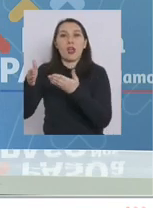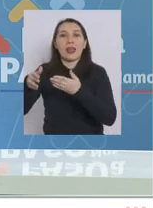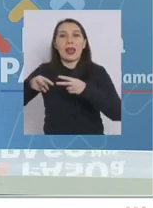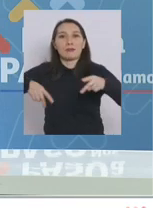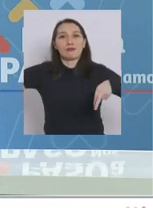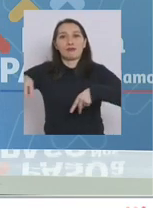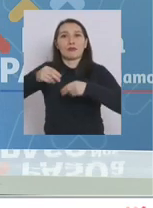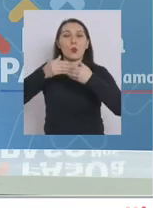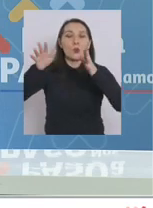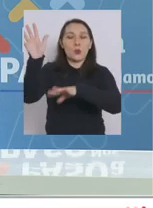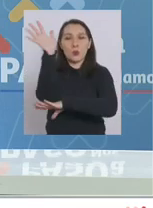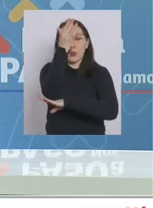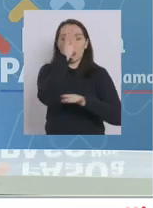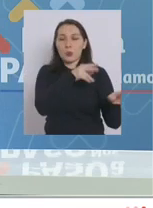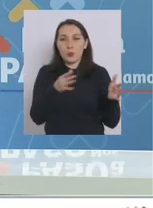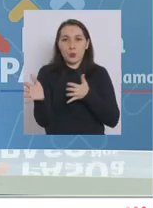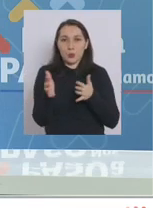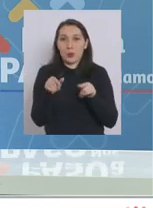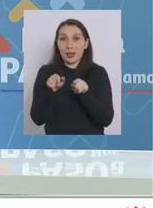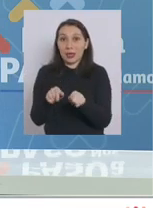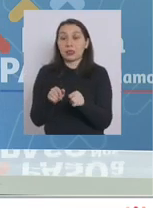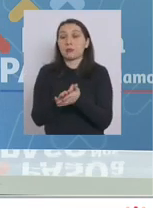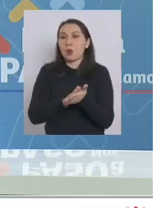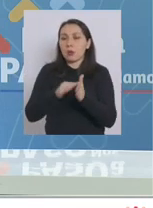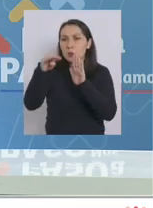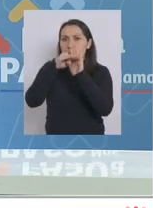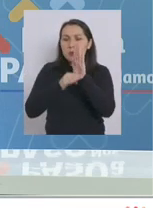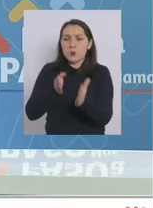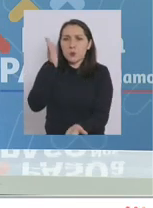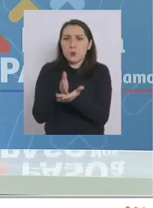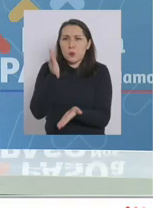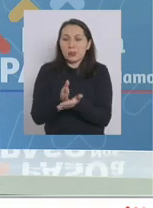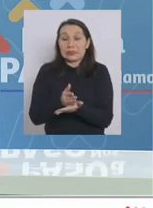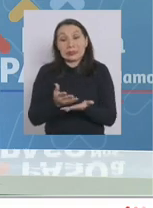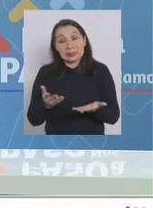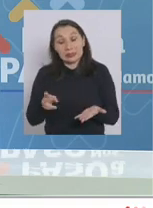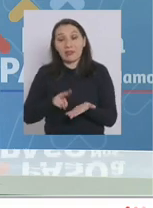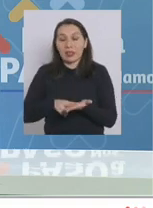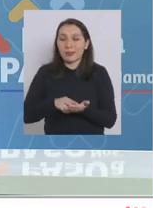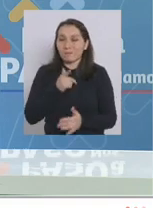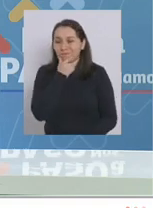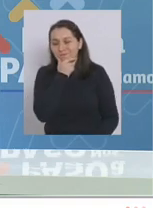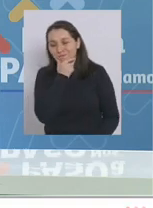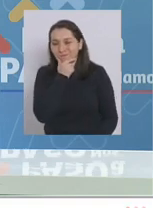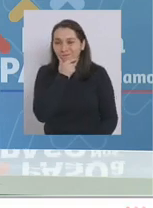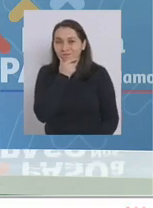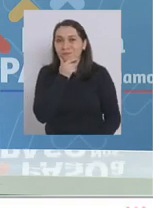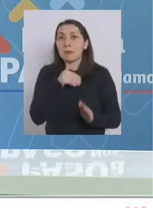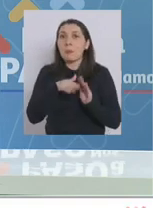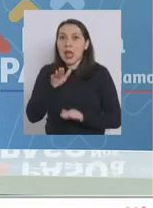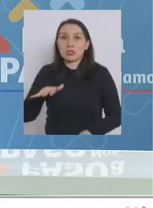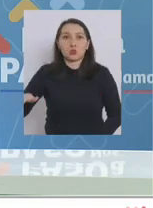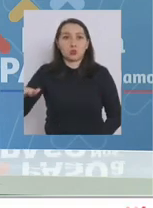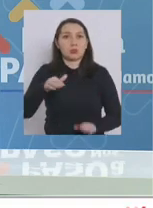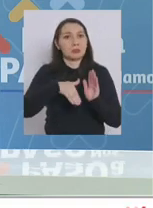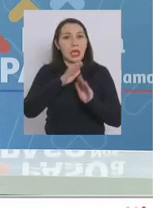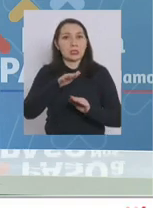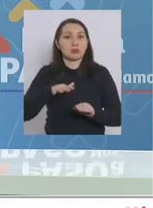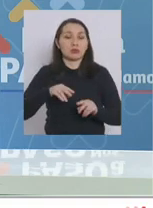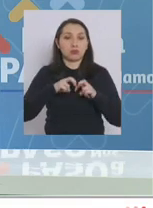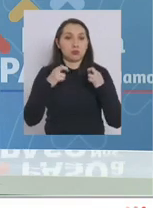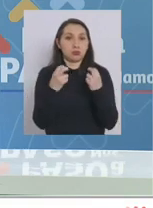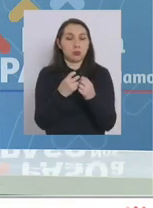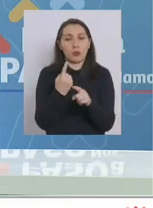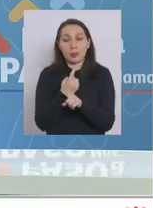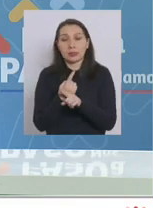en general de poner medidas muy estrictas la verdad que eso se cuestionó de una manera más unánime al menos en la mesa